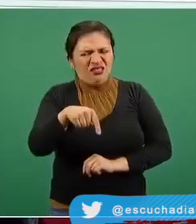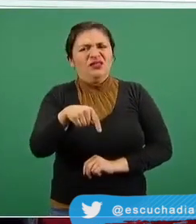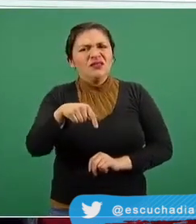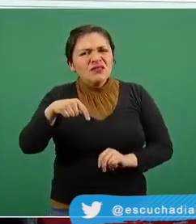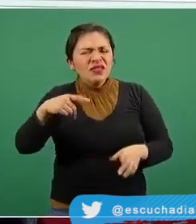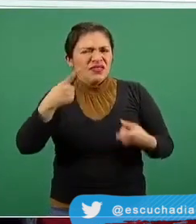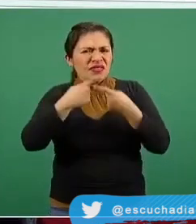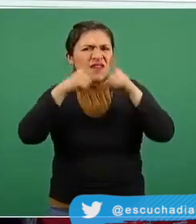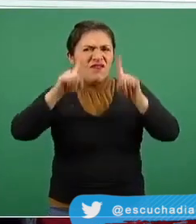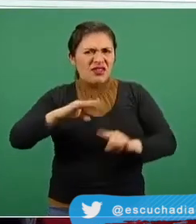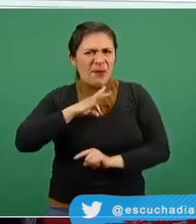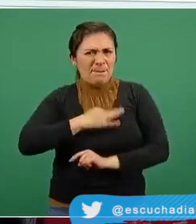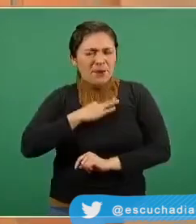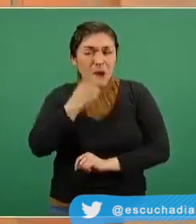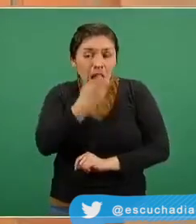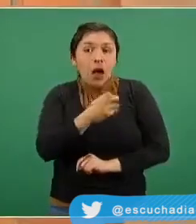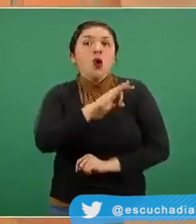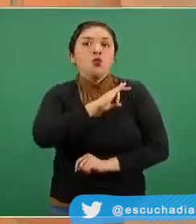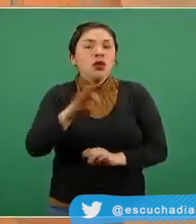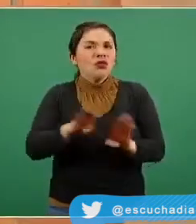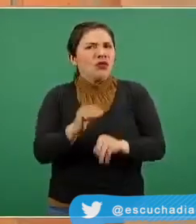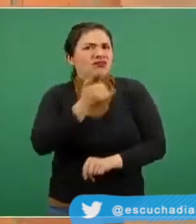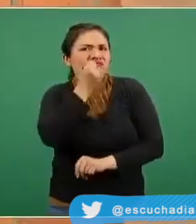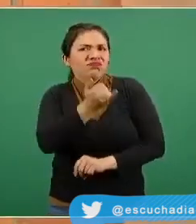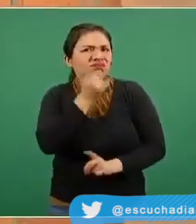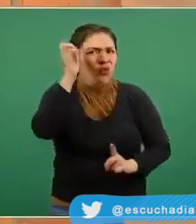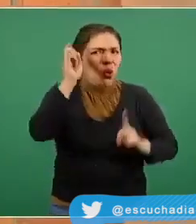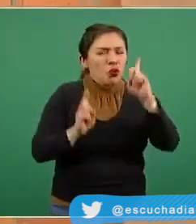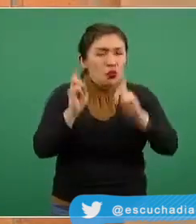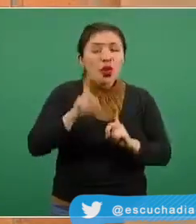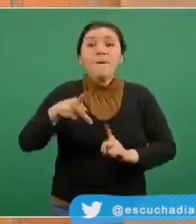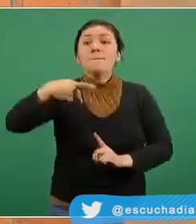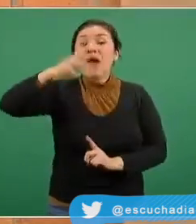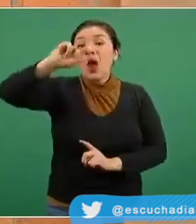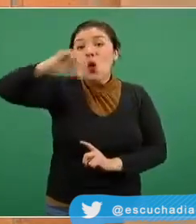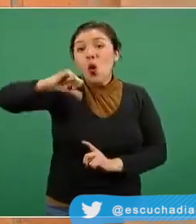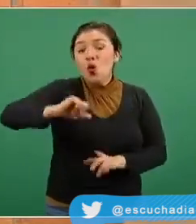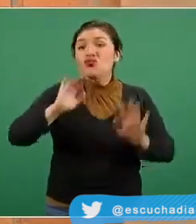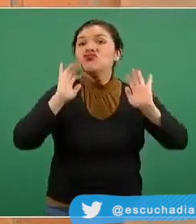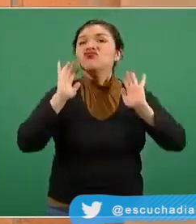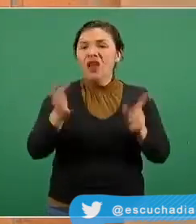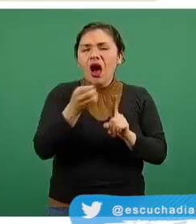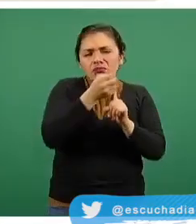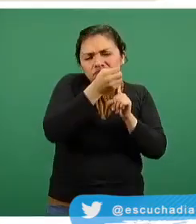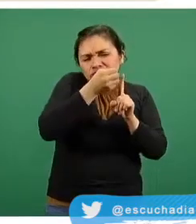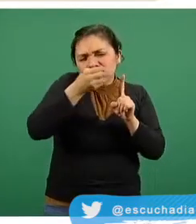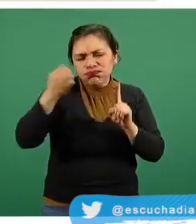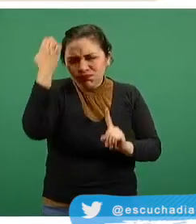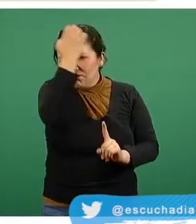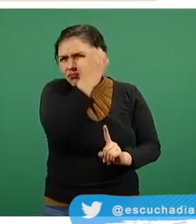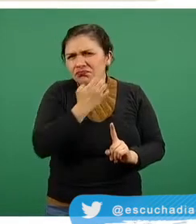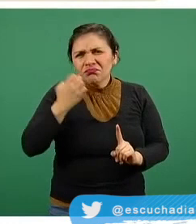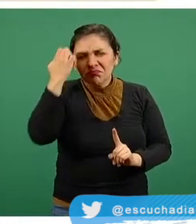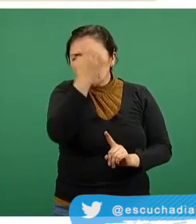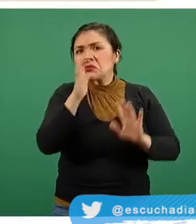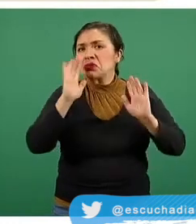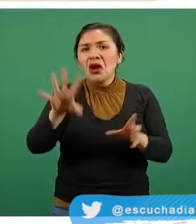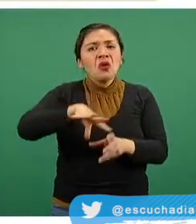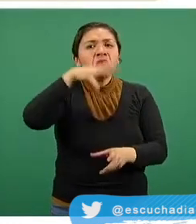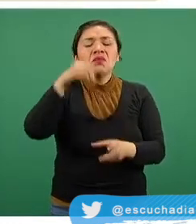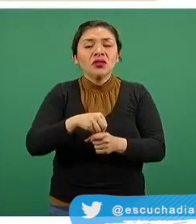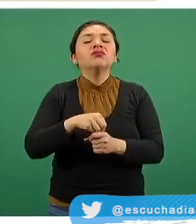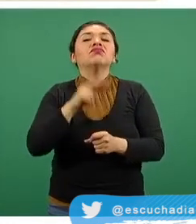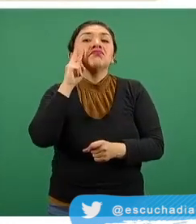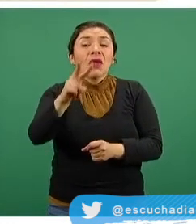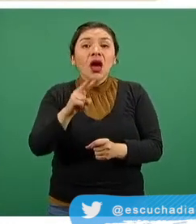y que en su momento pues hacen sospechar. Sin embargo, hoy se terminó la secuenciación genética completa y como